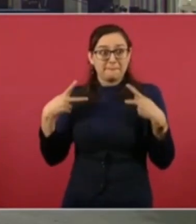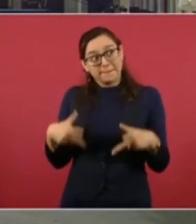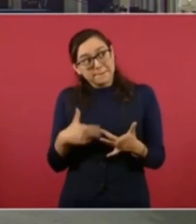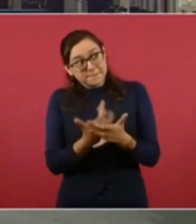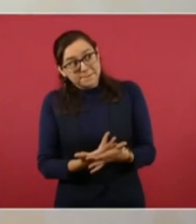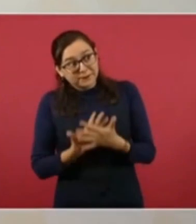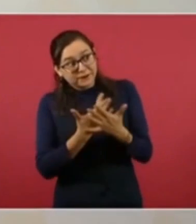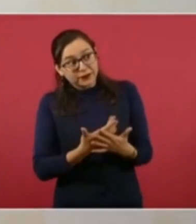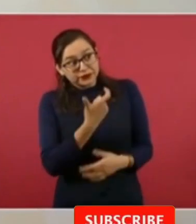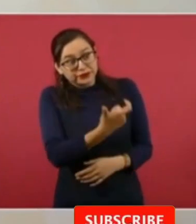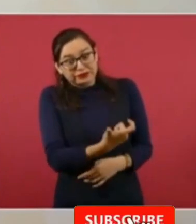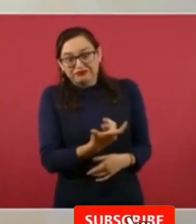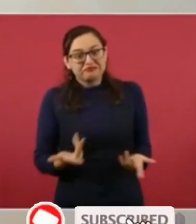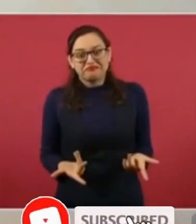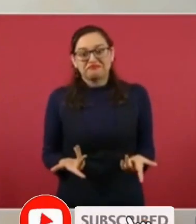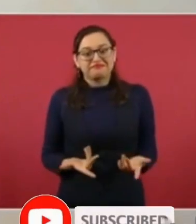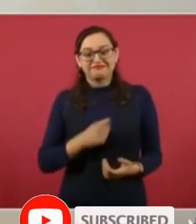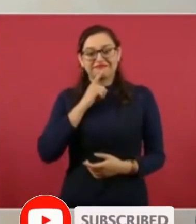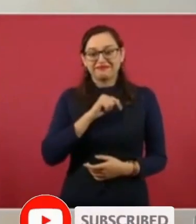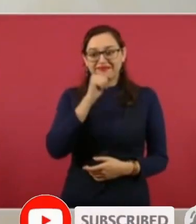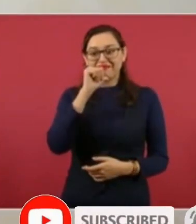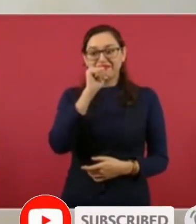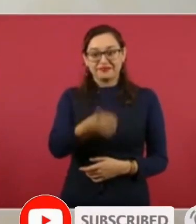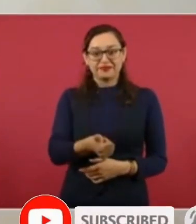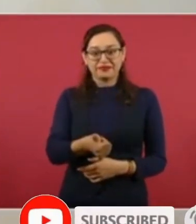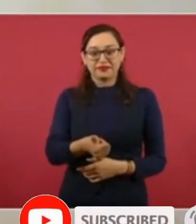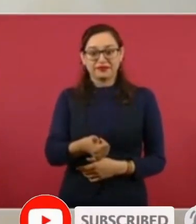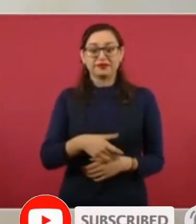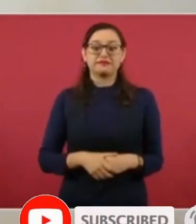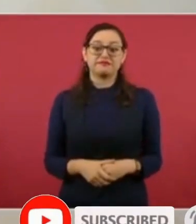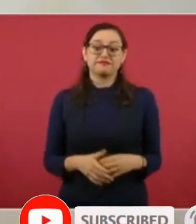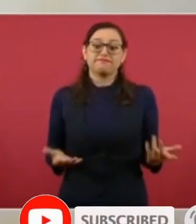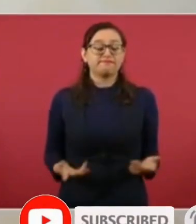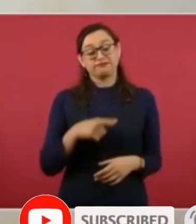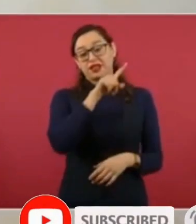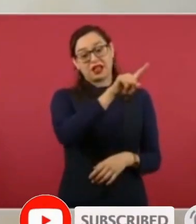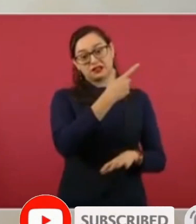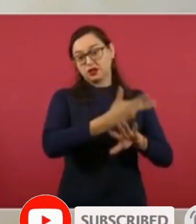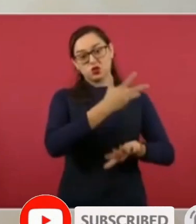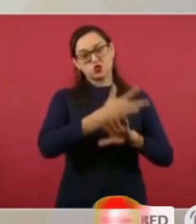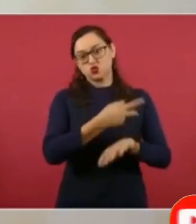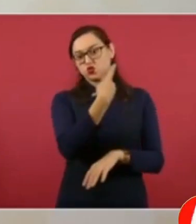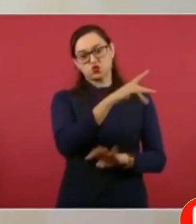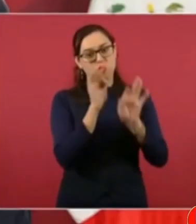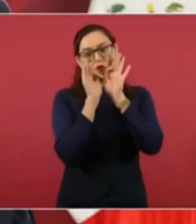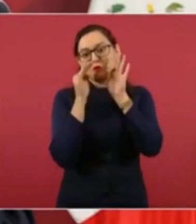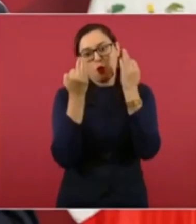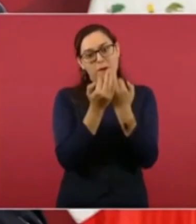a la gente pero ese es su modelo entonces